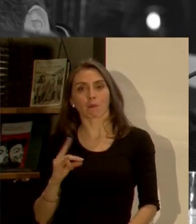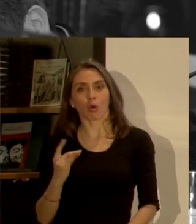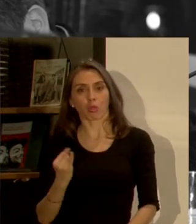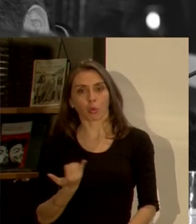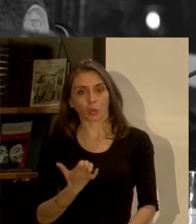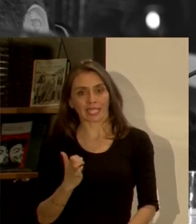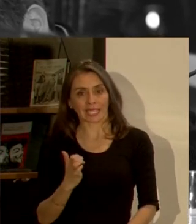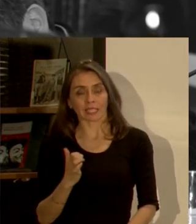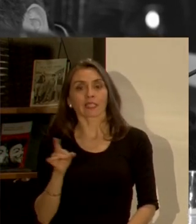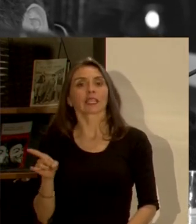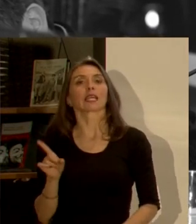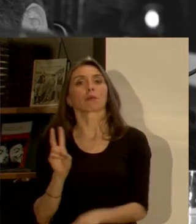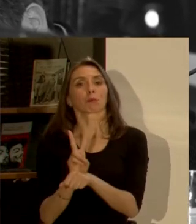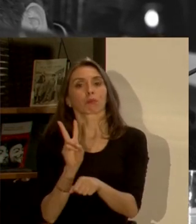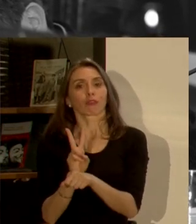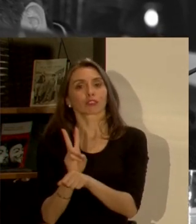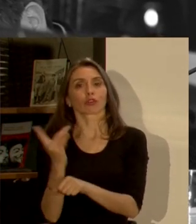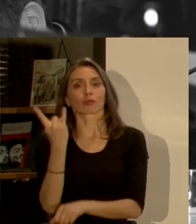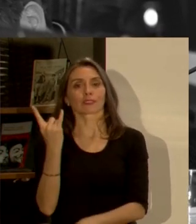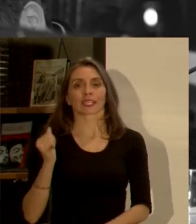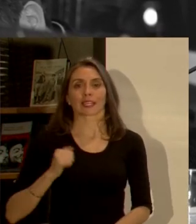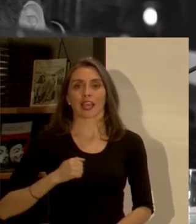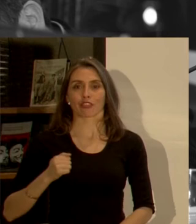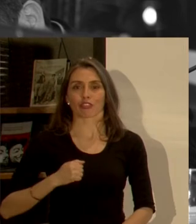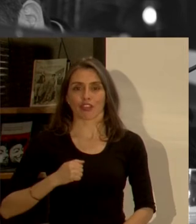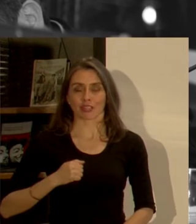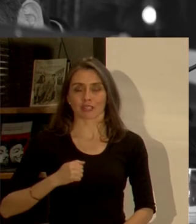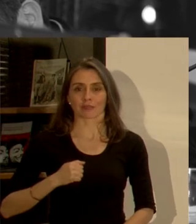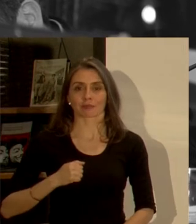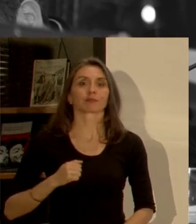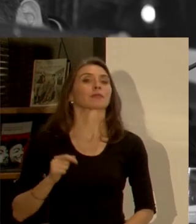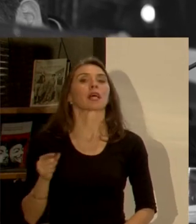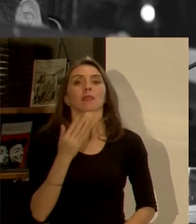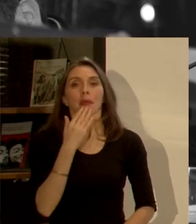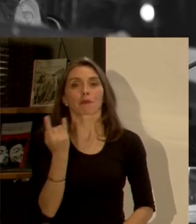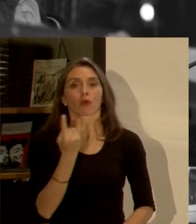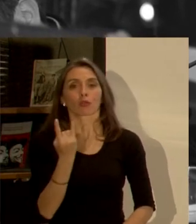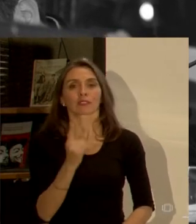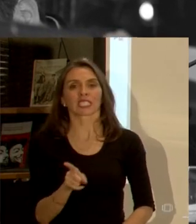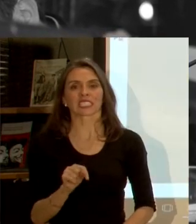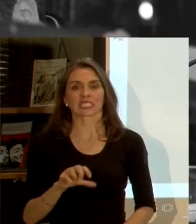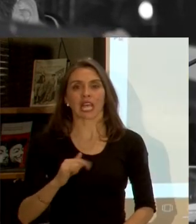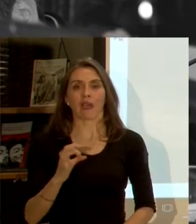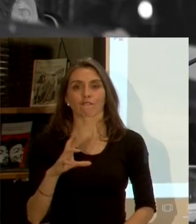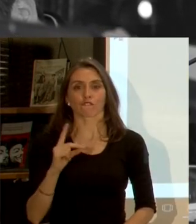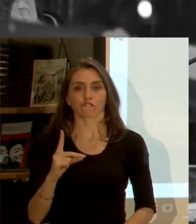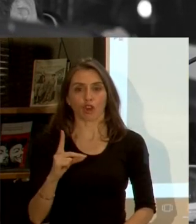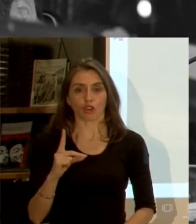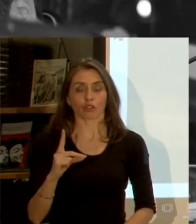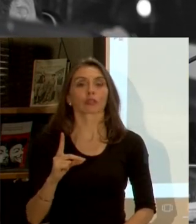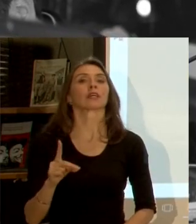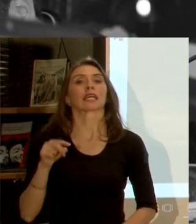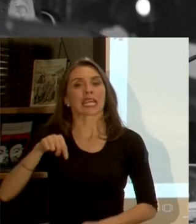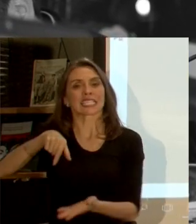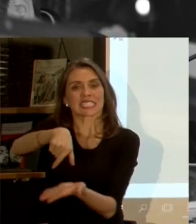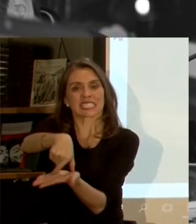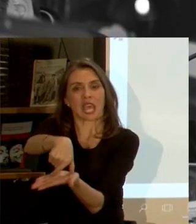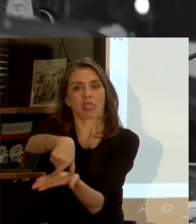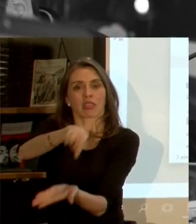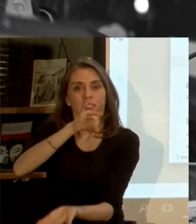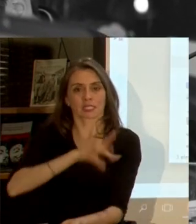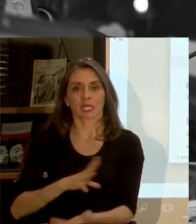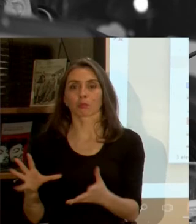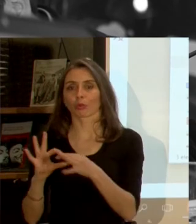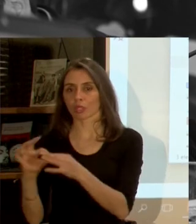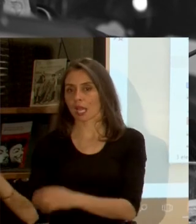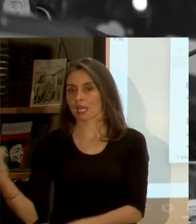al respecto Iván es profesor de la Pontificia Universidad Católica de Chile y de la Universidad de Stanford de Chile muchas gracias Iván por estar acá